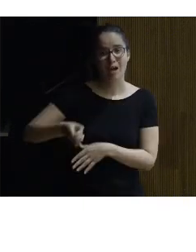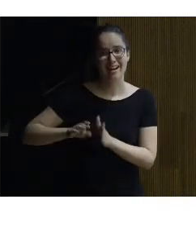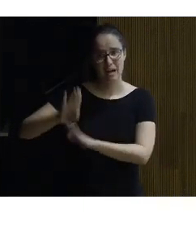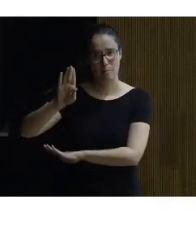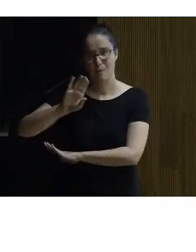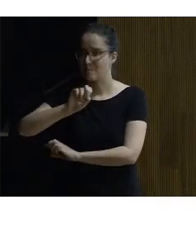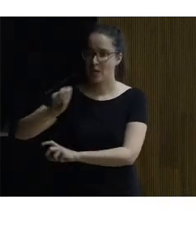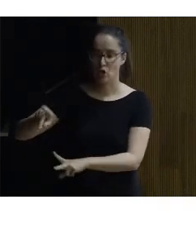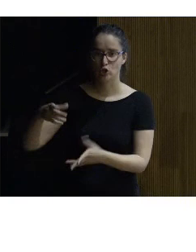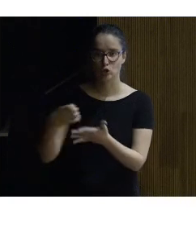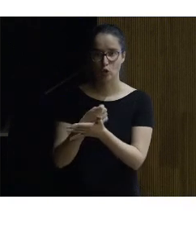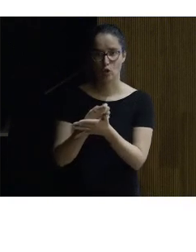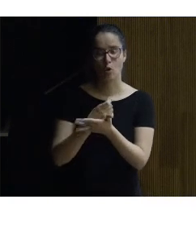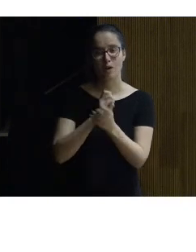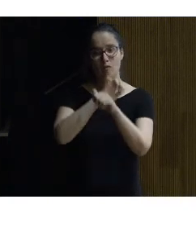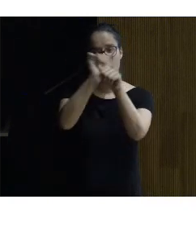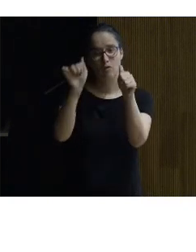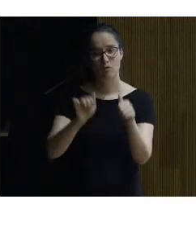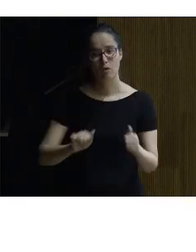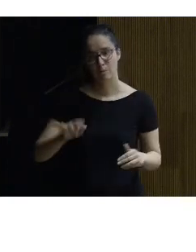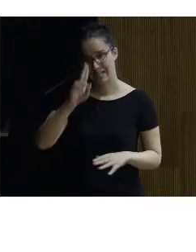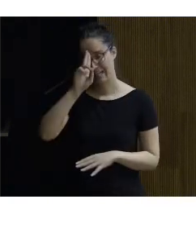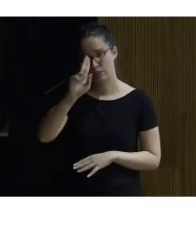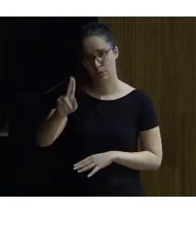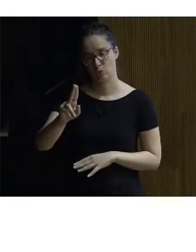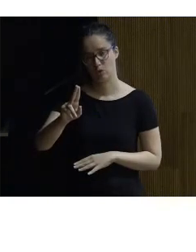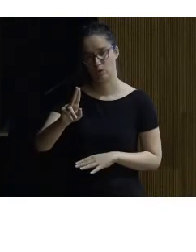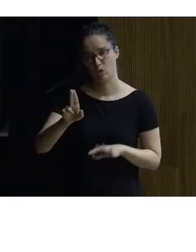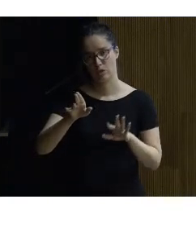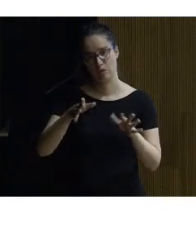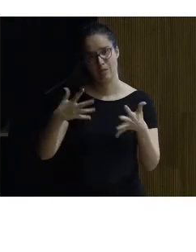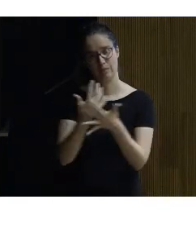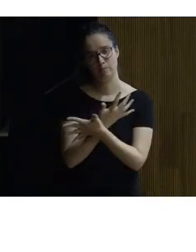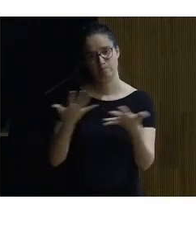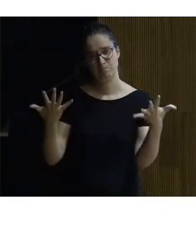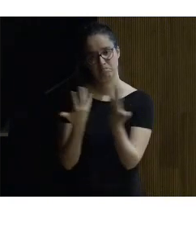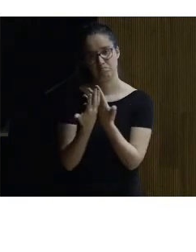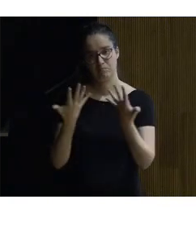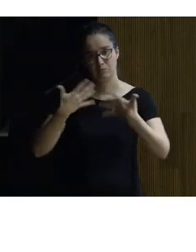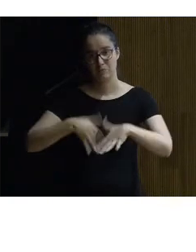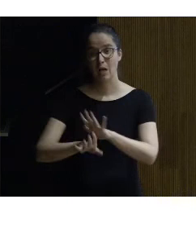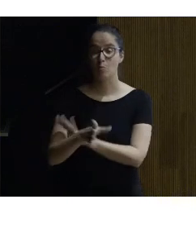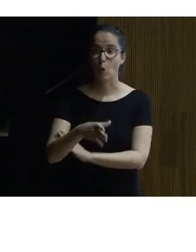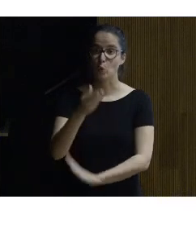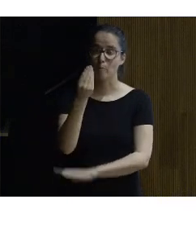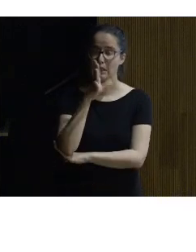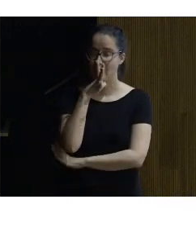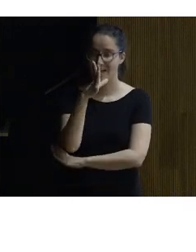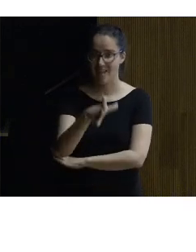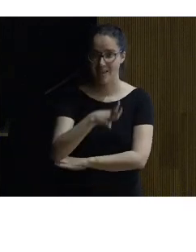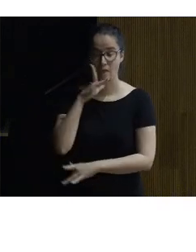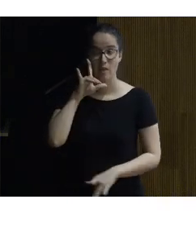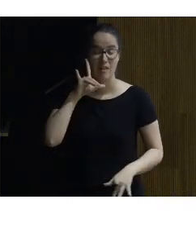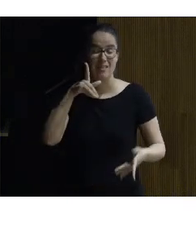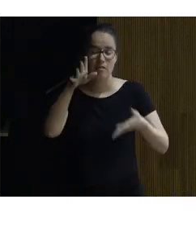y todo eso va envolviendo de una manera respetuosa y epidérmica ese monumento impresionante y